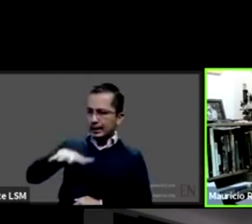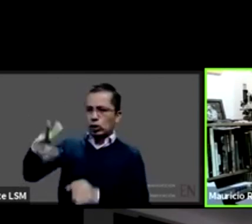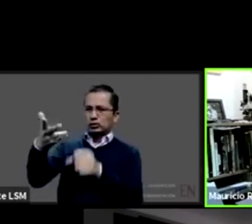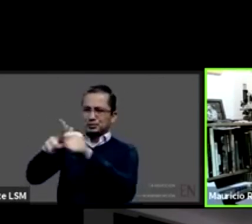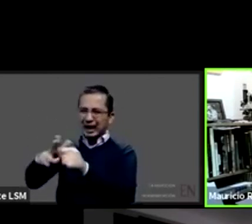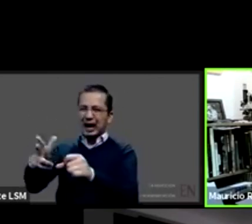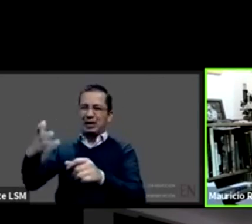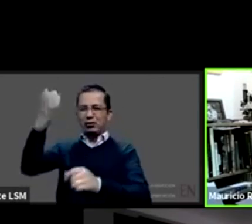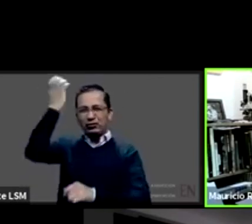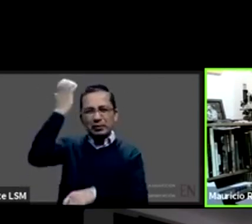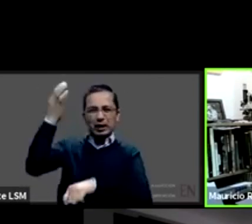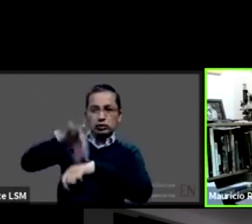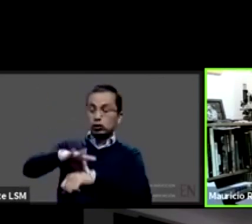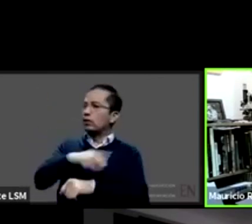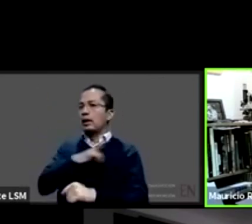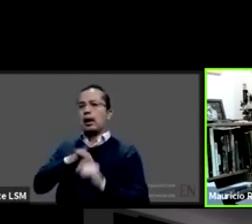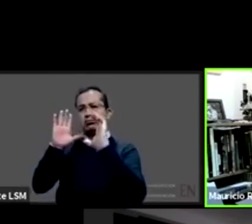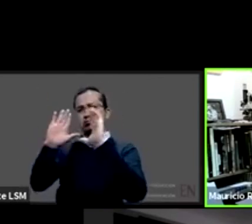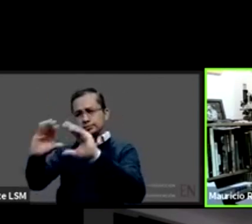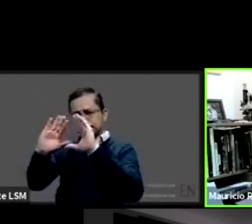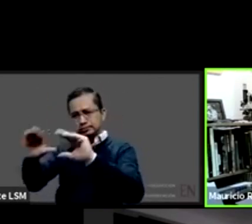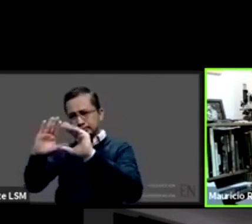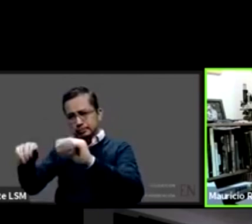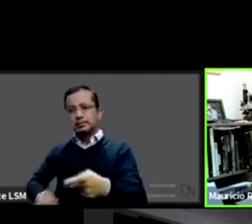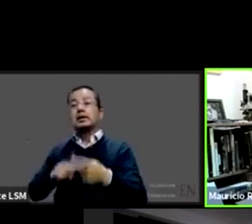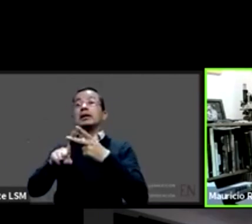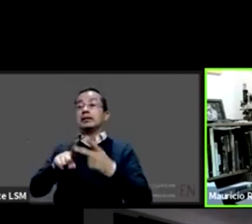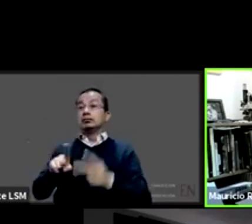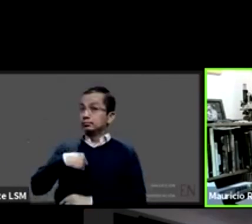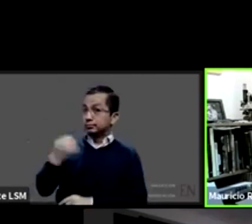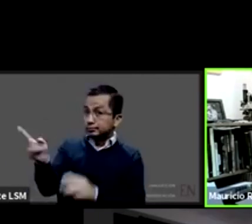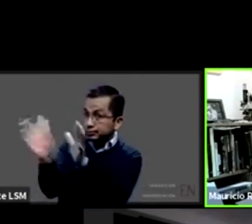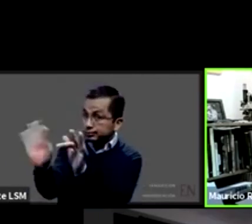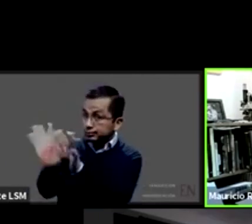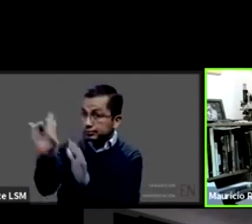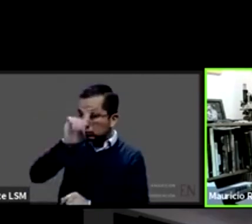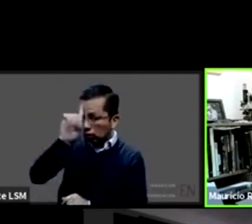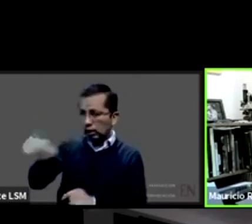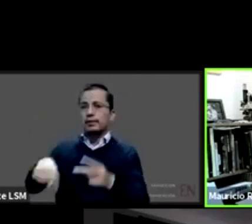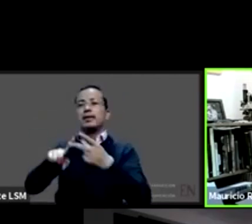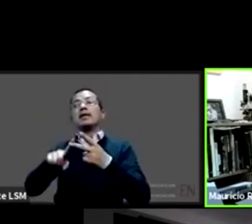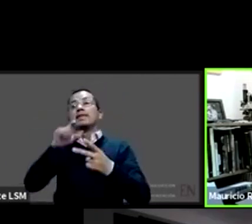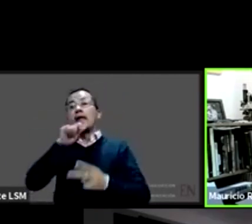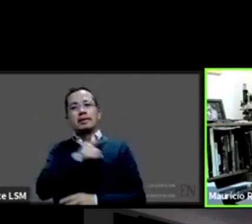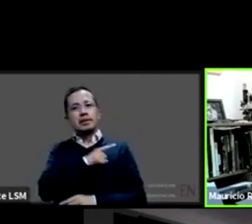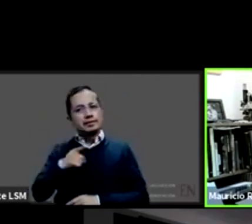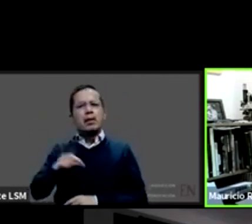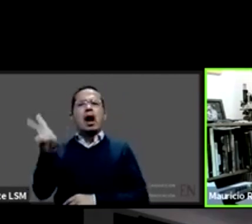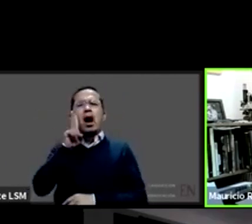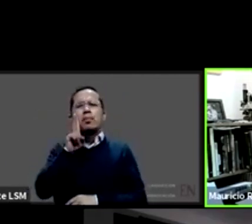sensibilización en donde se necesite identificación de necesidades me parece primero también importante